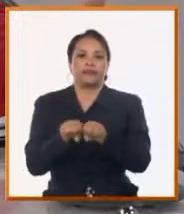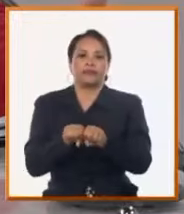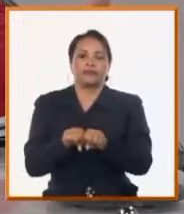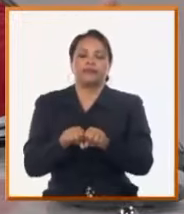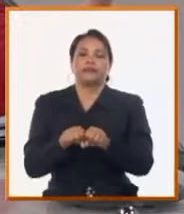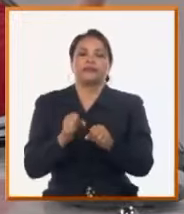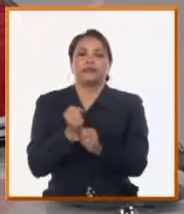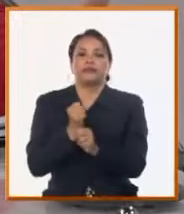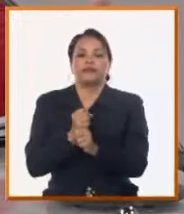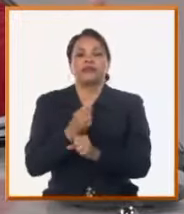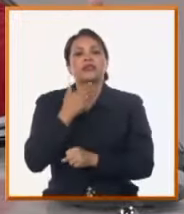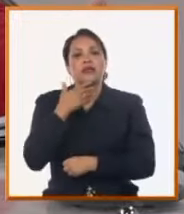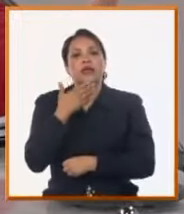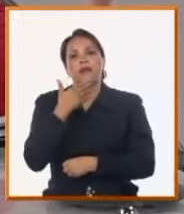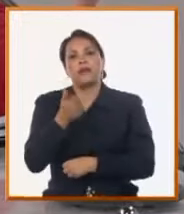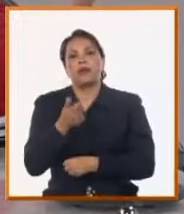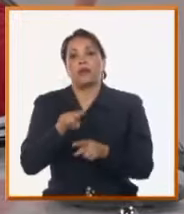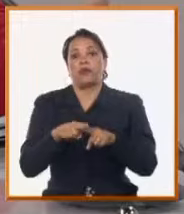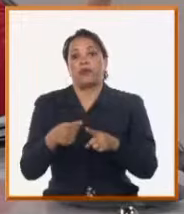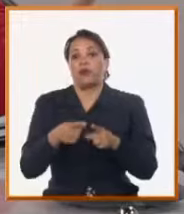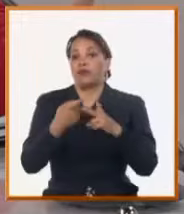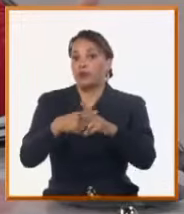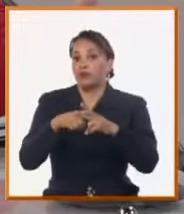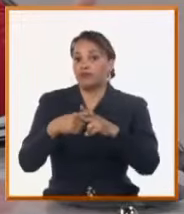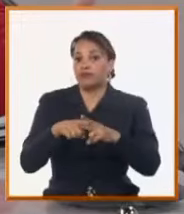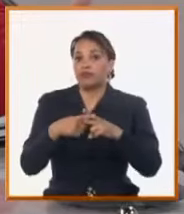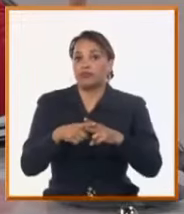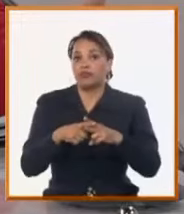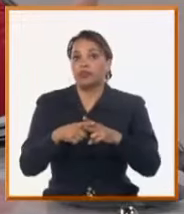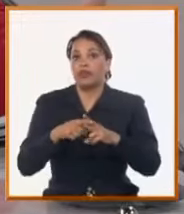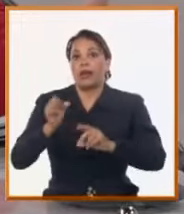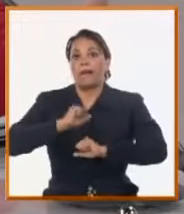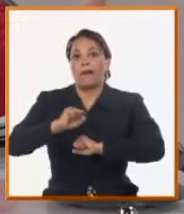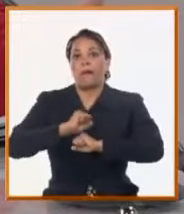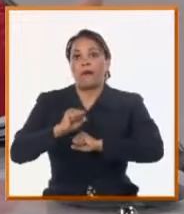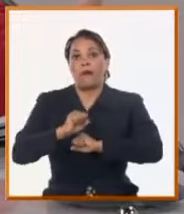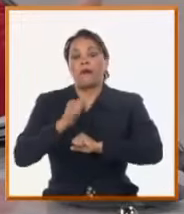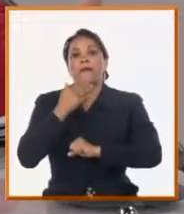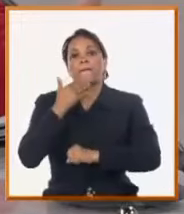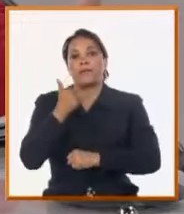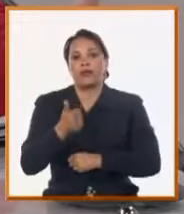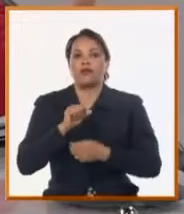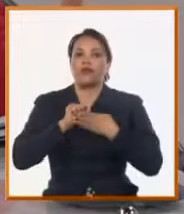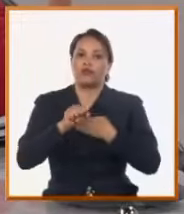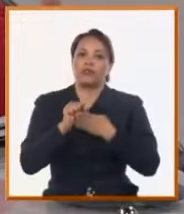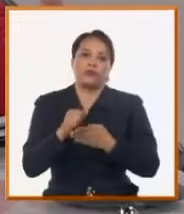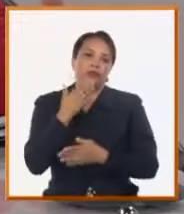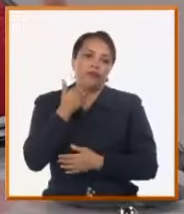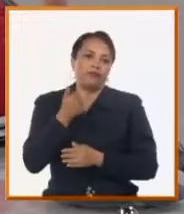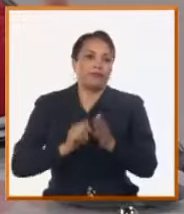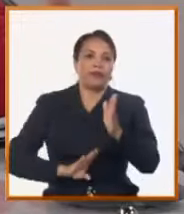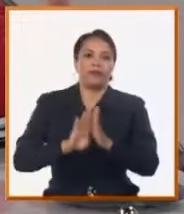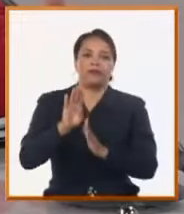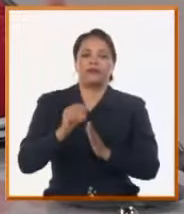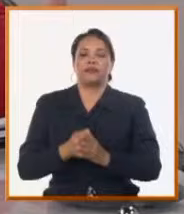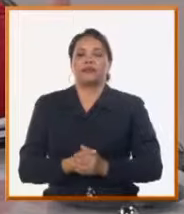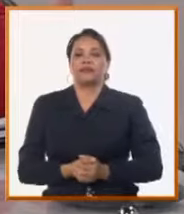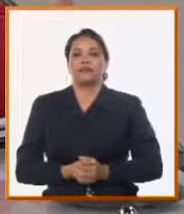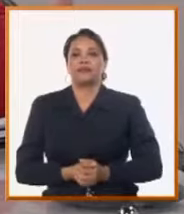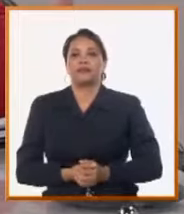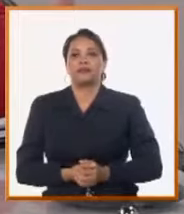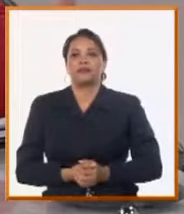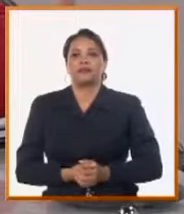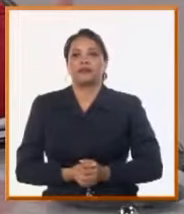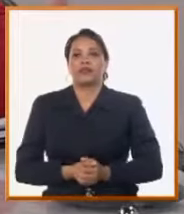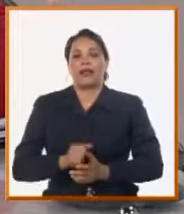Siempre hay una mejora porque cuando usted recupera líquido y recupera presiones en conducción, por supuesto los servicios van a mejorar un poco más en presiones,